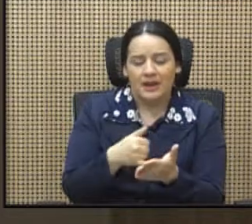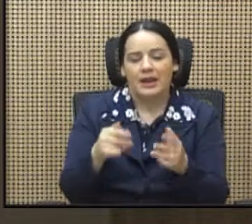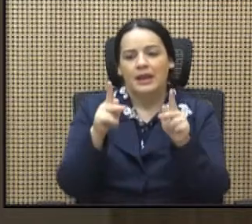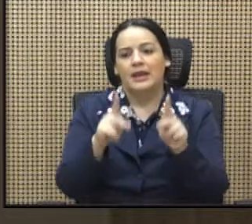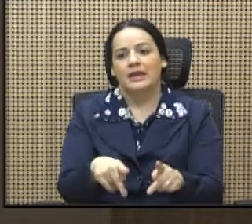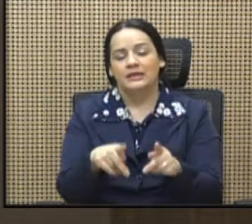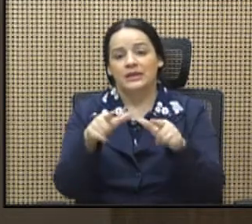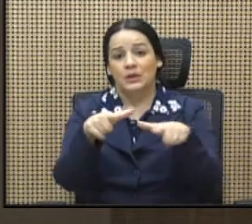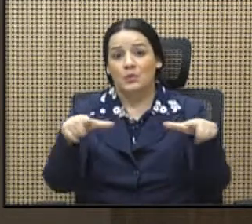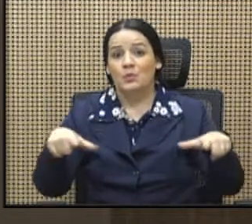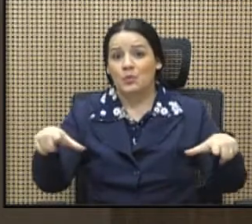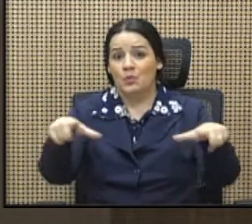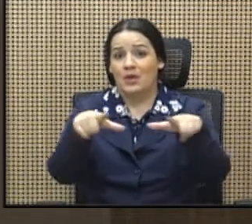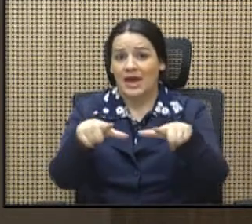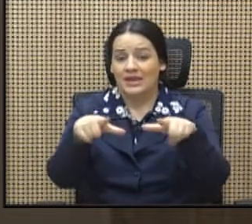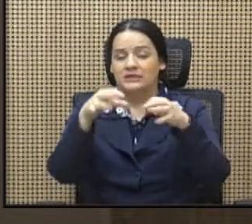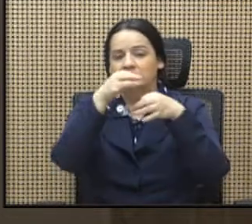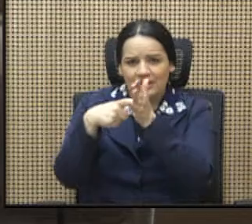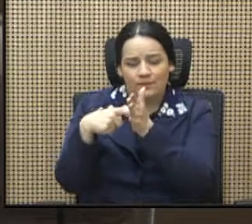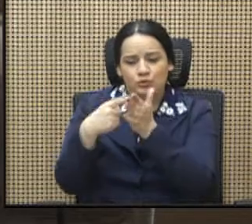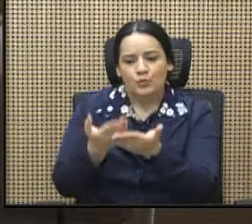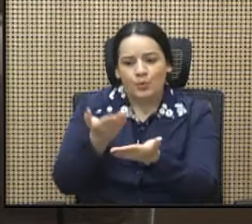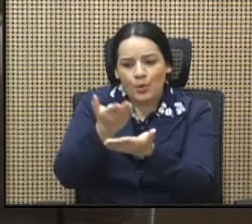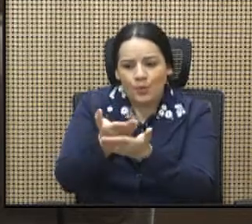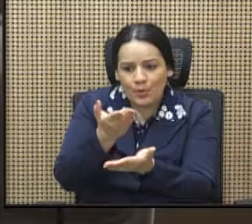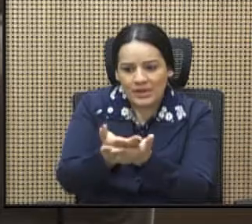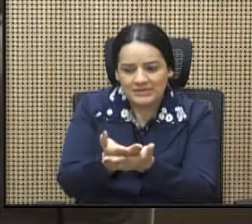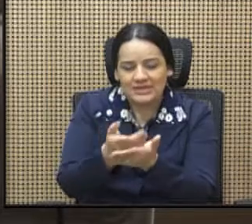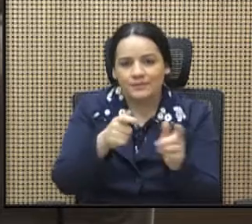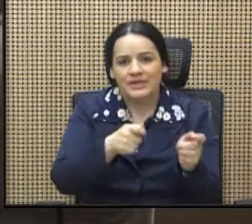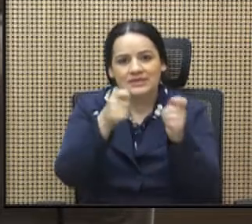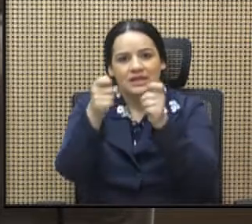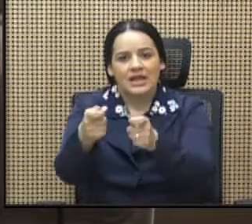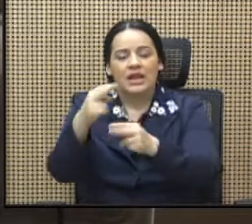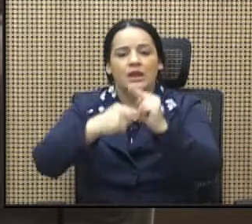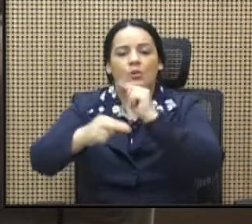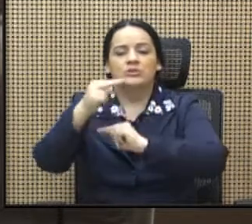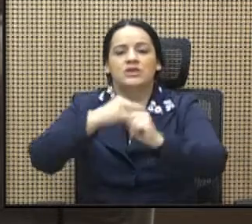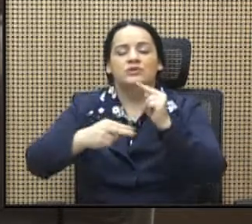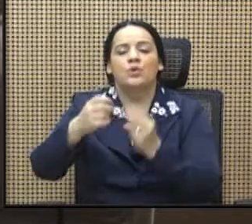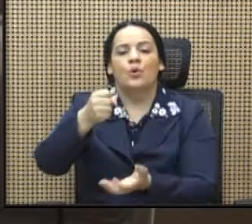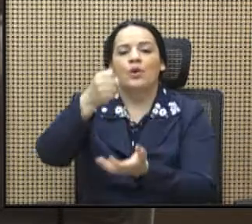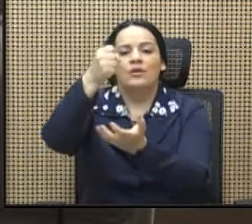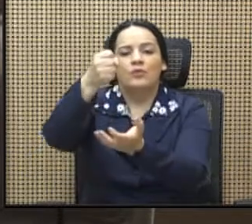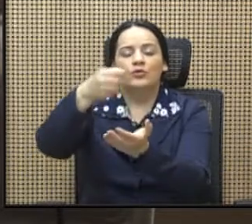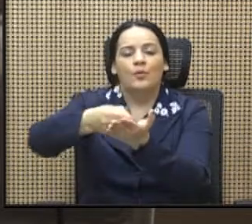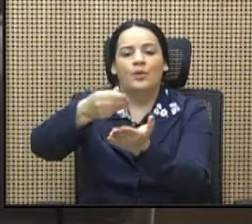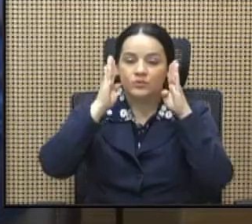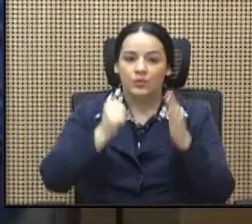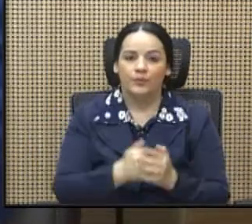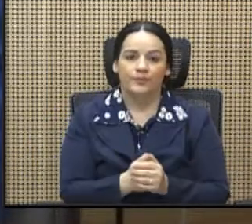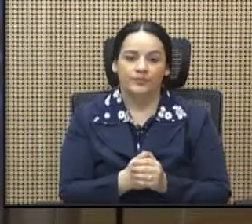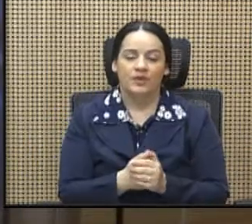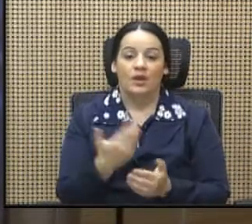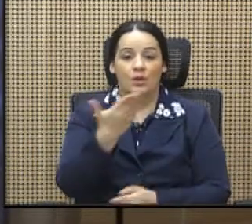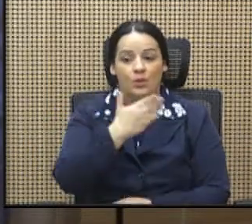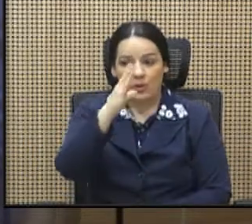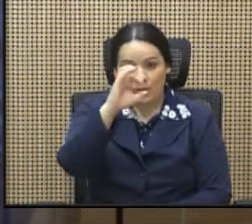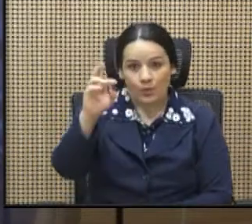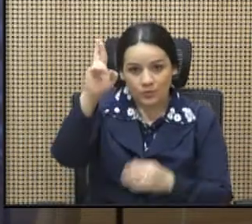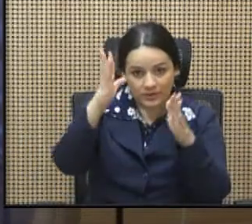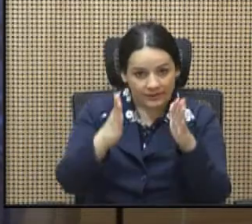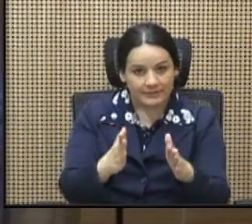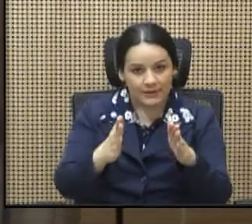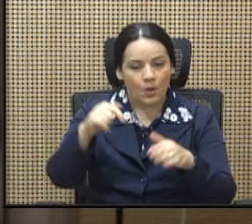Nacional de Cuido y Desarrollo Infantil. Dicha iniciativa pretende que la Secretaría Técnica de dicho órgano se